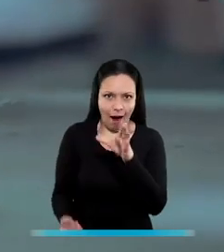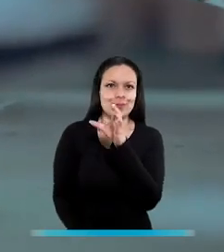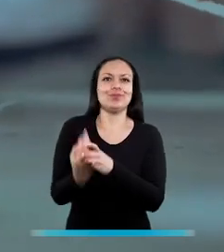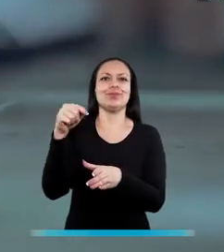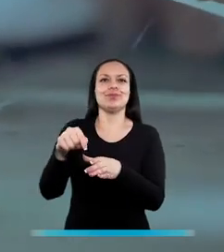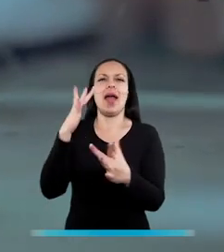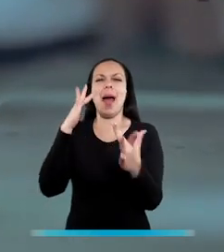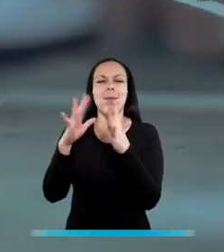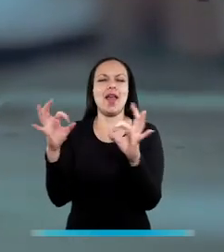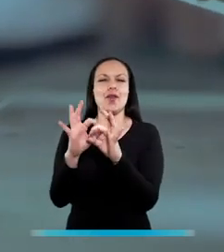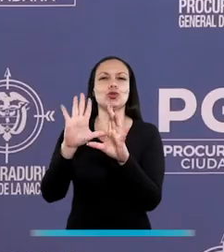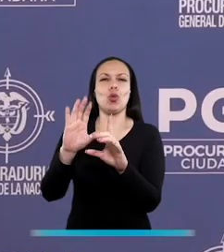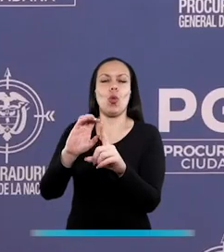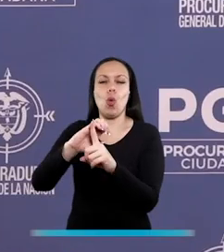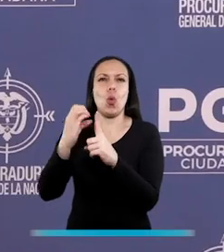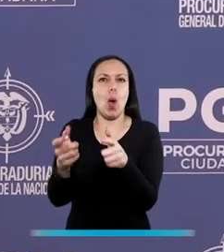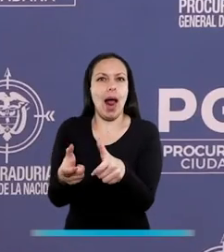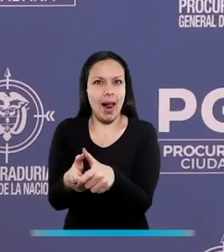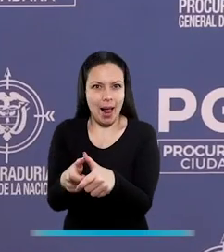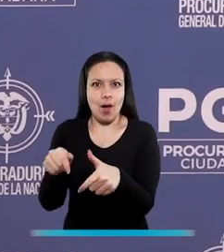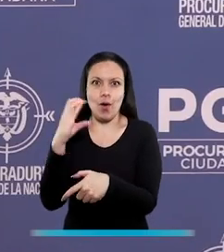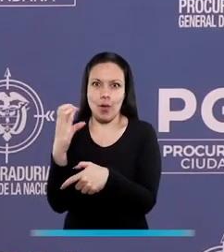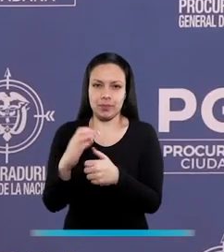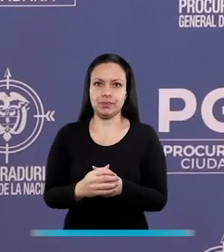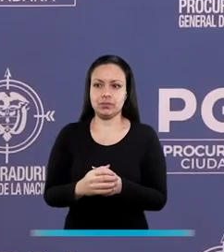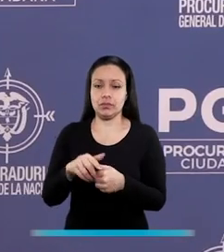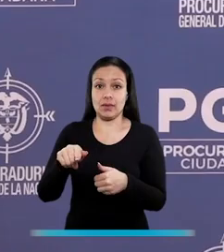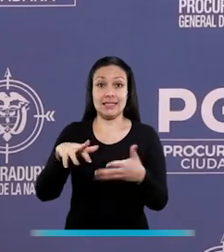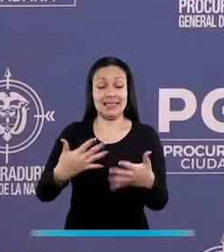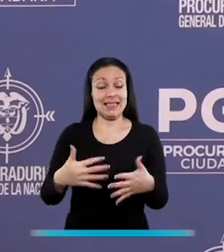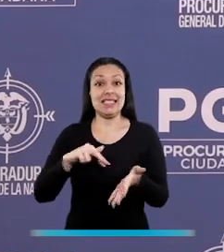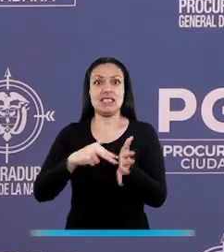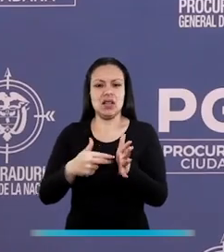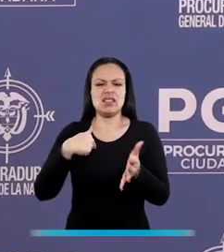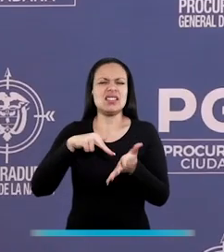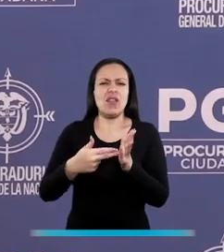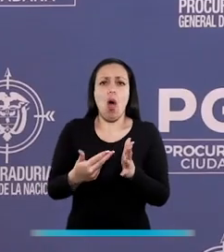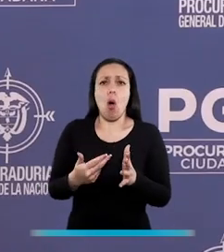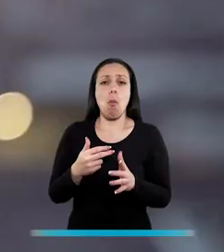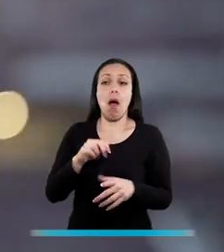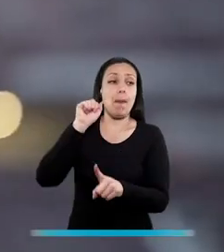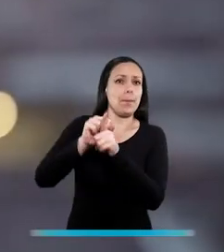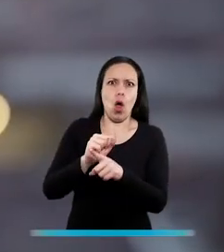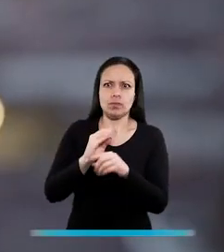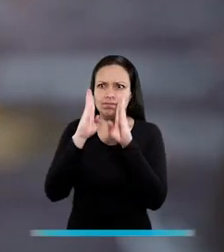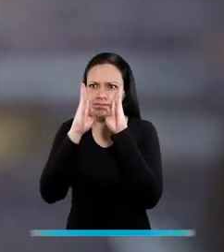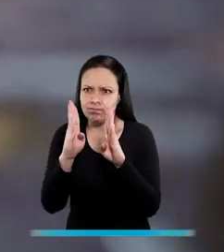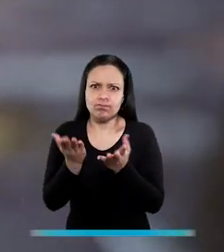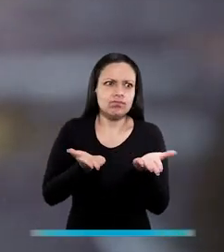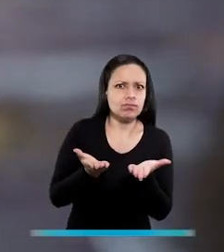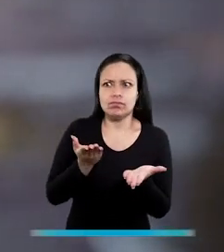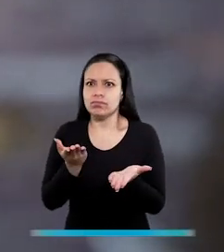antecedentes en la historia del Ministerio Público. Esa Procuraduría Delegada de Asuntos Étnicos ha sido nuestra presencia, nuestros oídos,